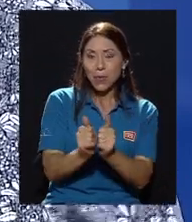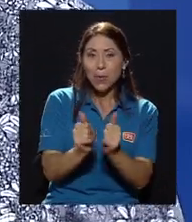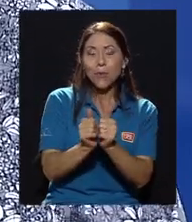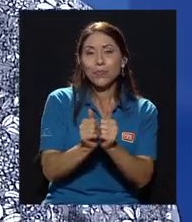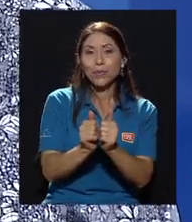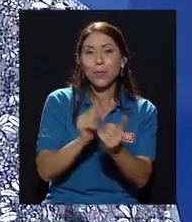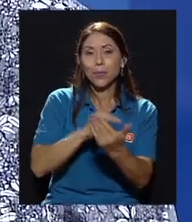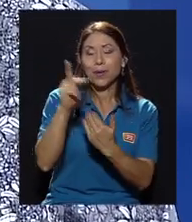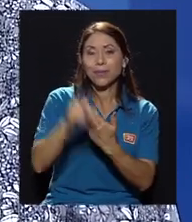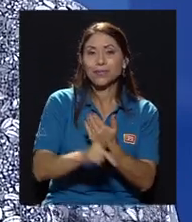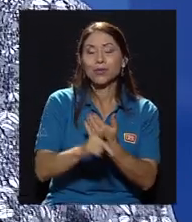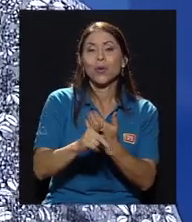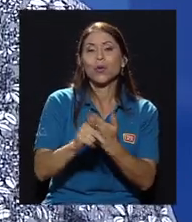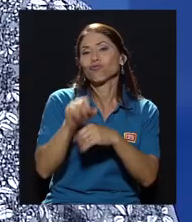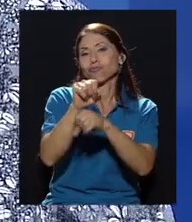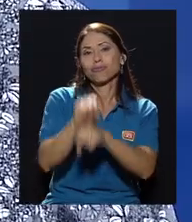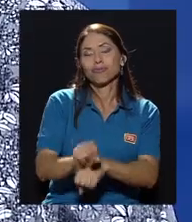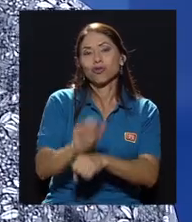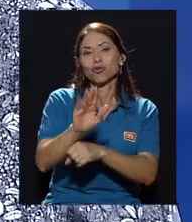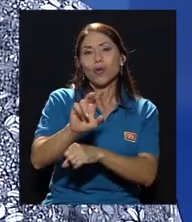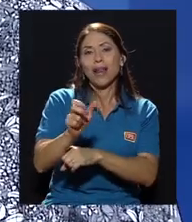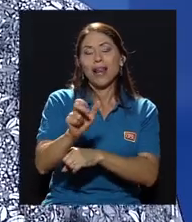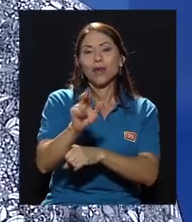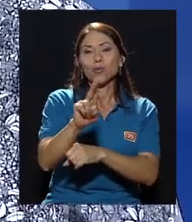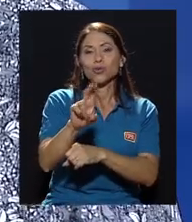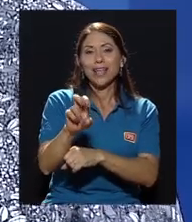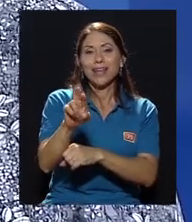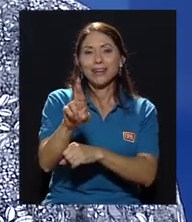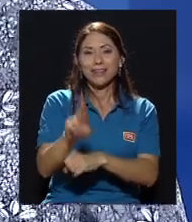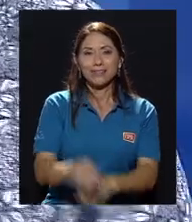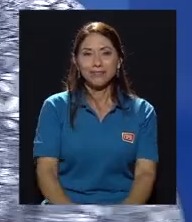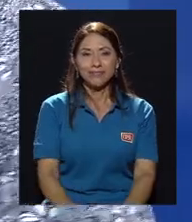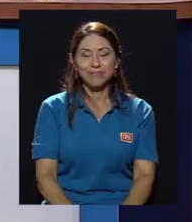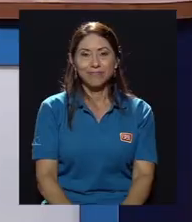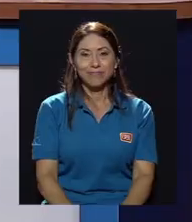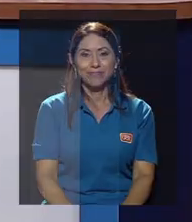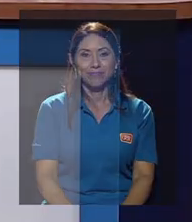dejamos en compañía de la programación habitual de su canal UCR. ¡Gracias!